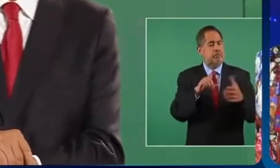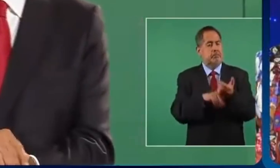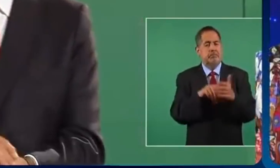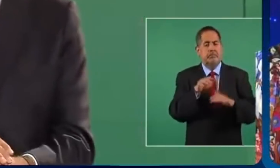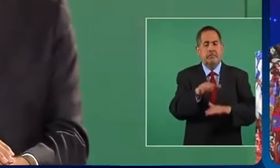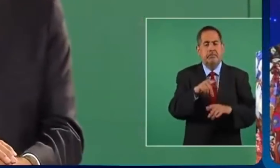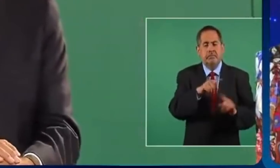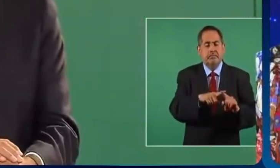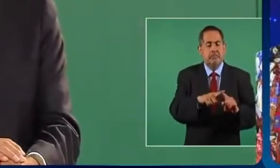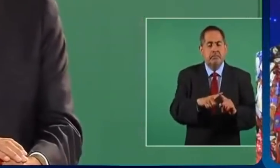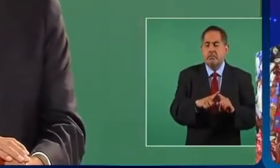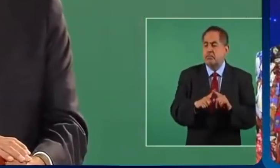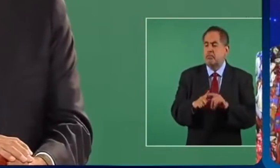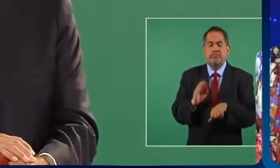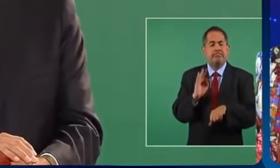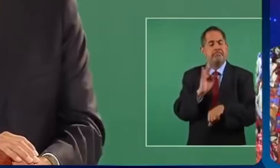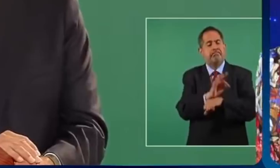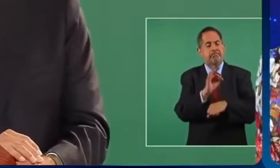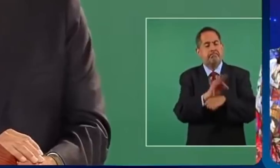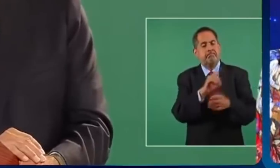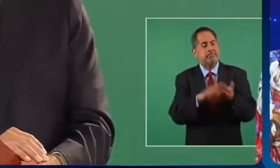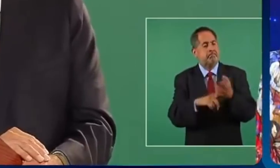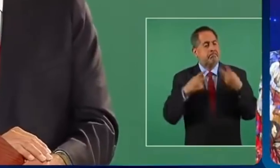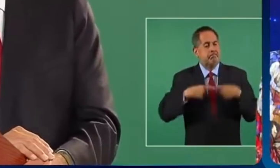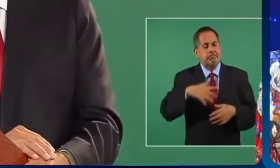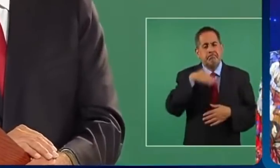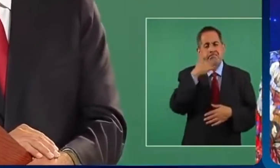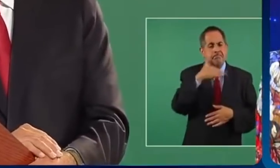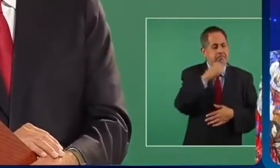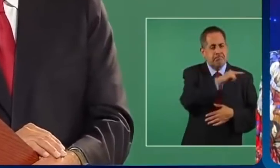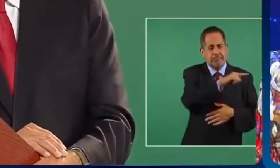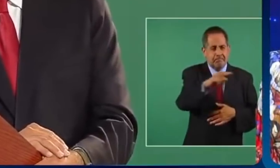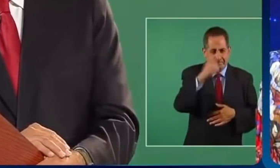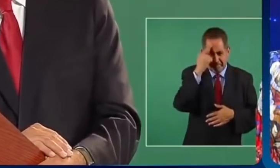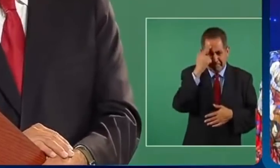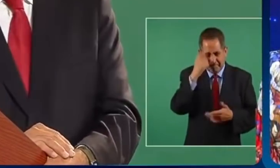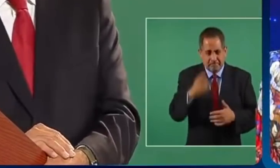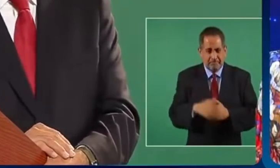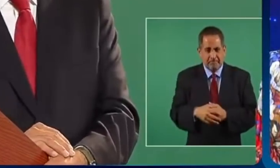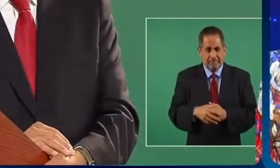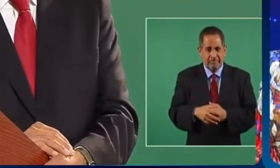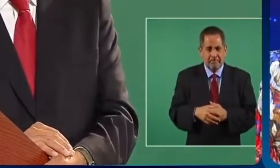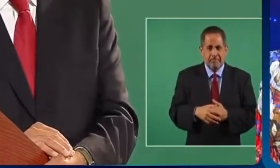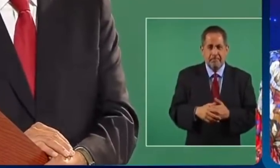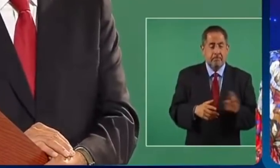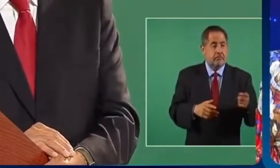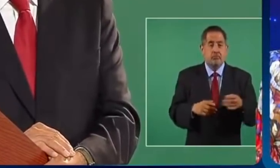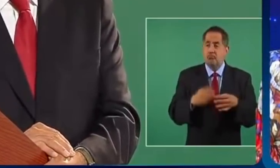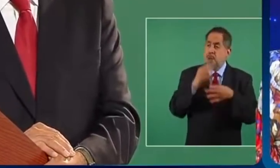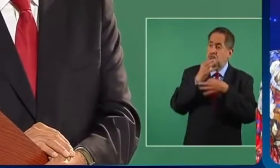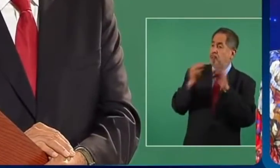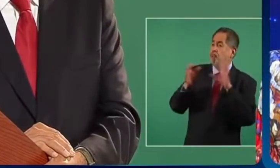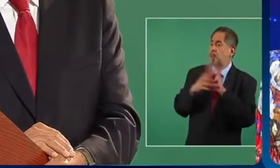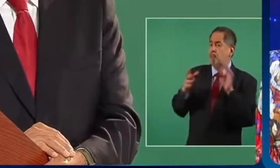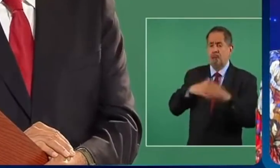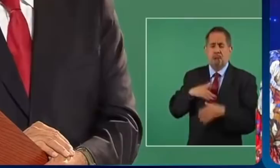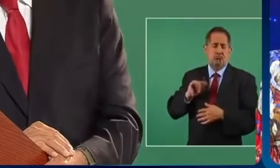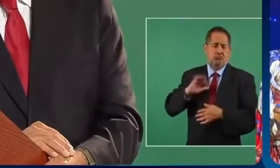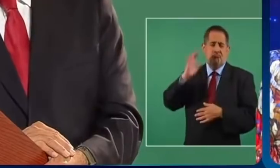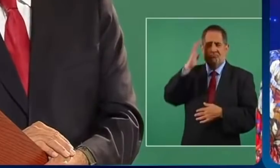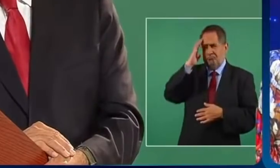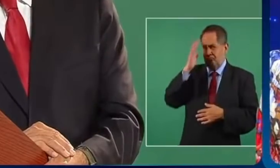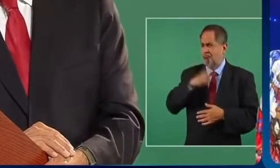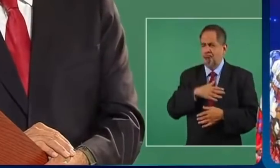en proteger a gente corrupta que hasta se anunciaban y eran famosos